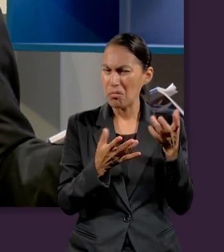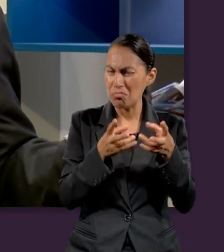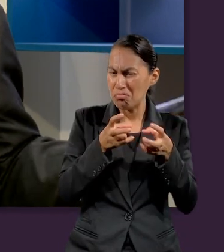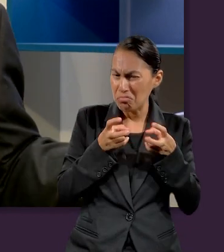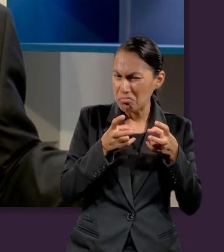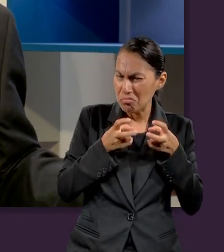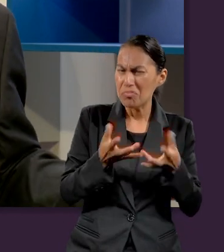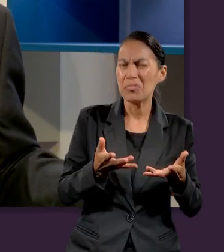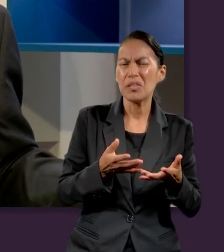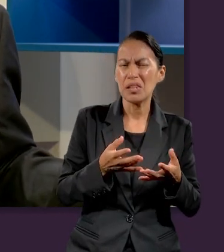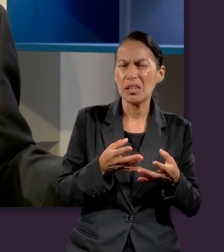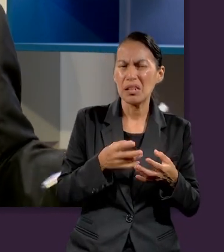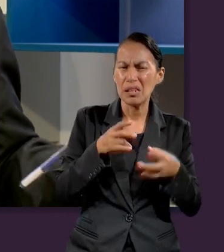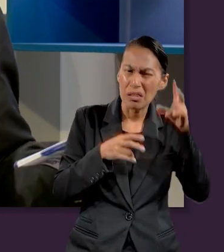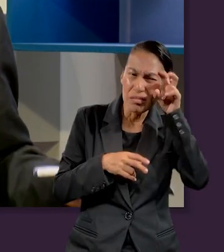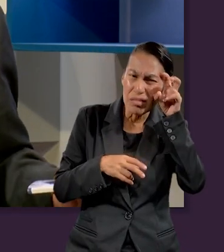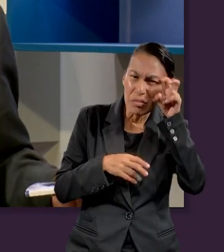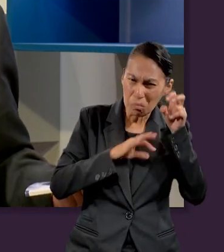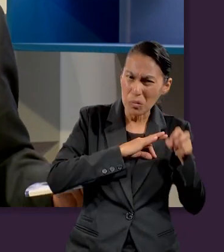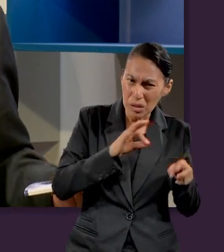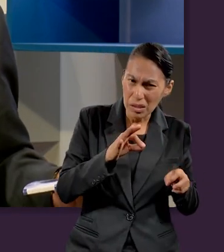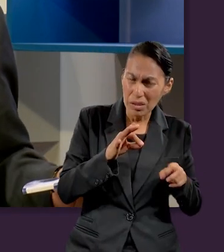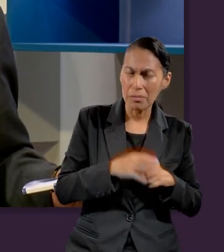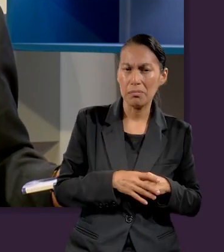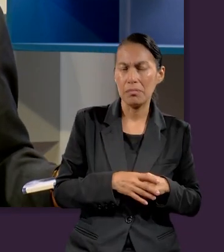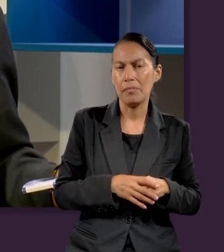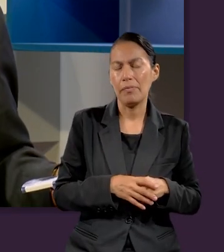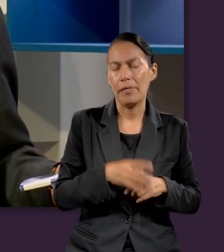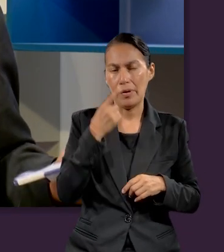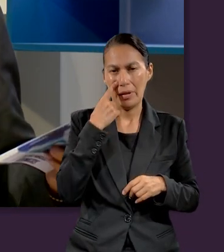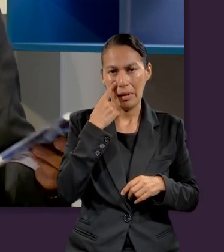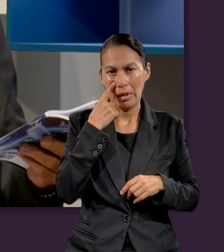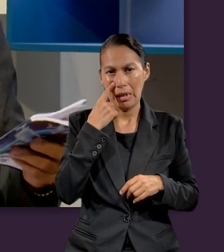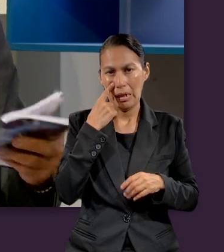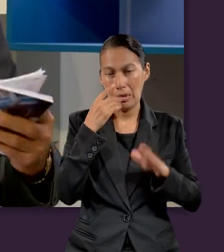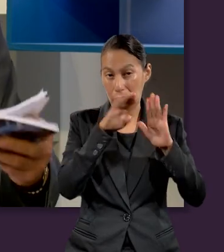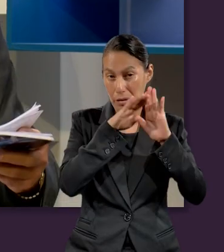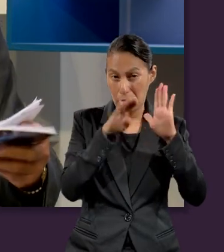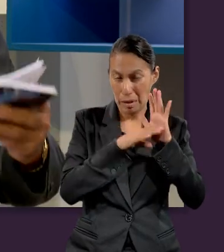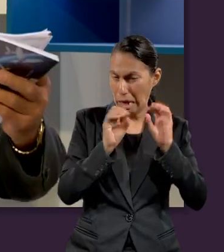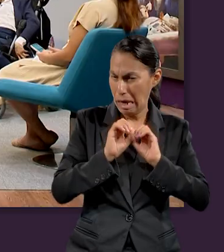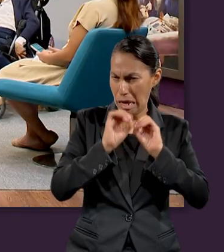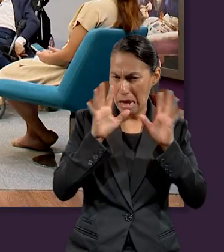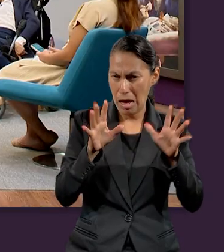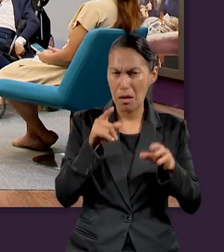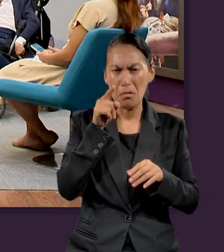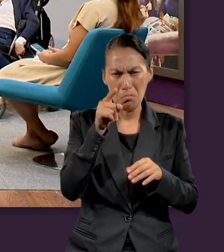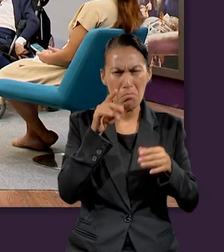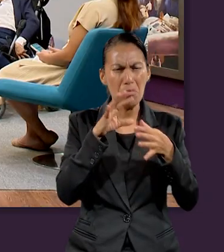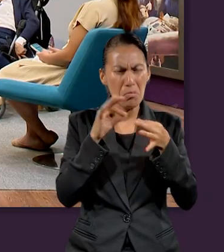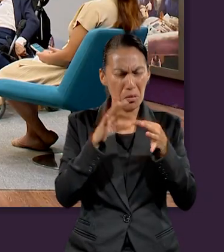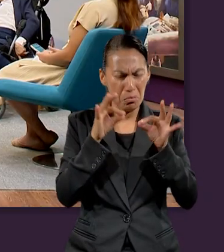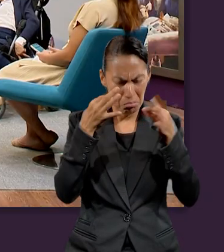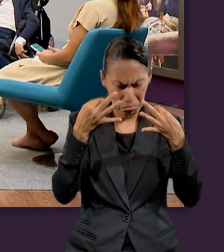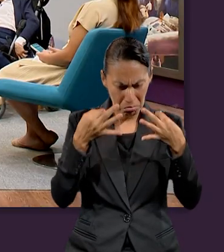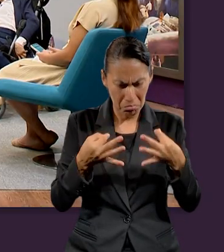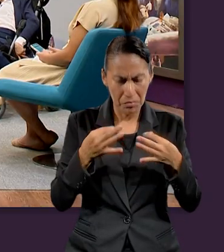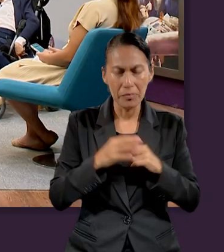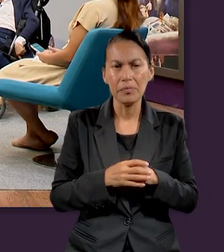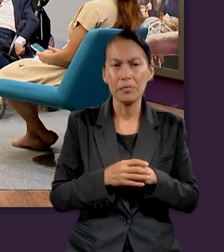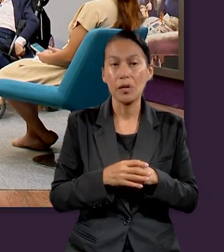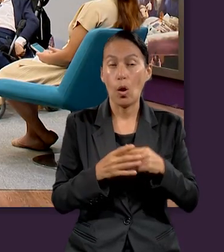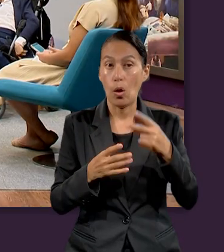ser codicioso y todos los mandamientos. El asunto es muy claro, y ella lo explicó muy bien, me parece,